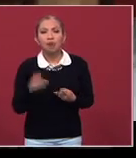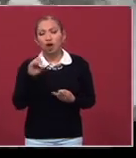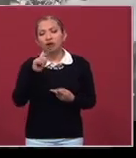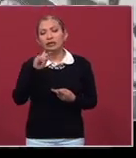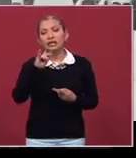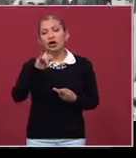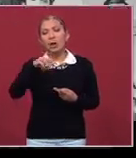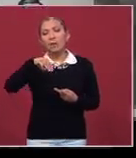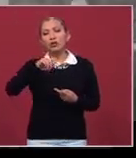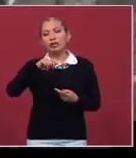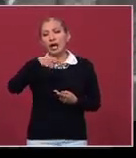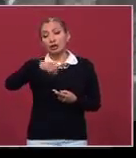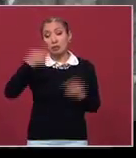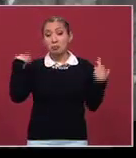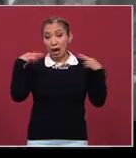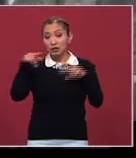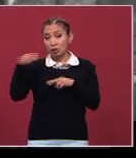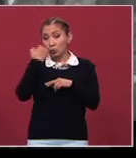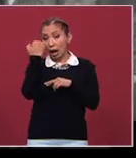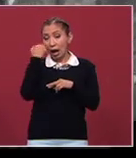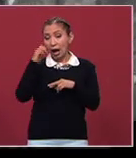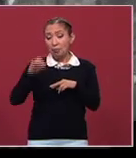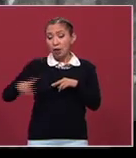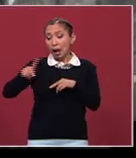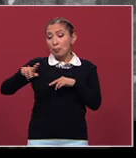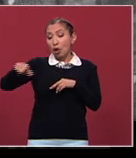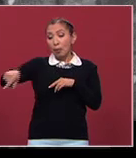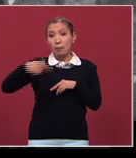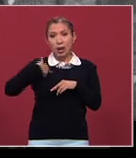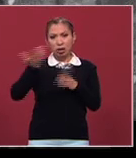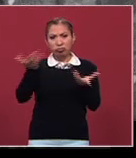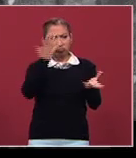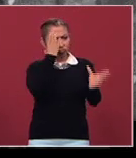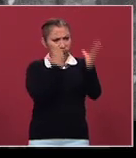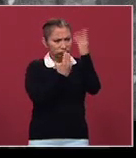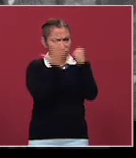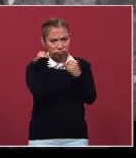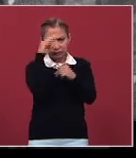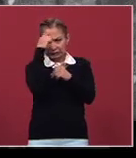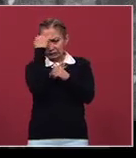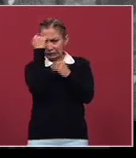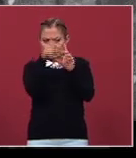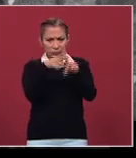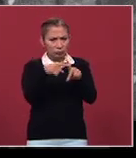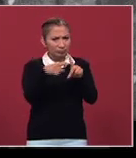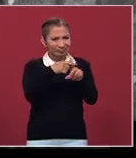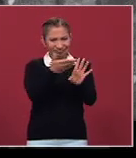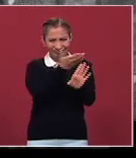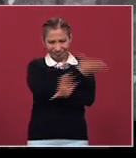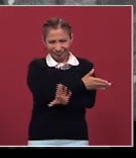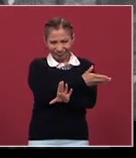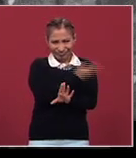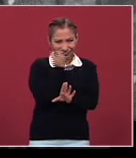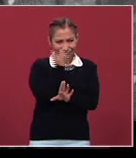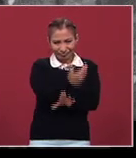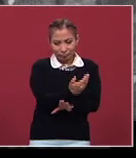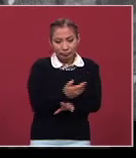Otilio Montaño, que fue profesor de escuela rural, pero que tiene una fuerte base del pensamiento positivista de la época, ¿no?